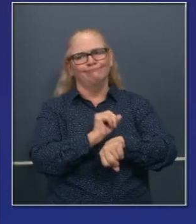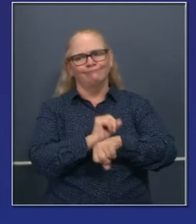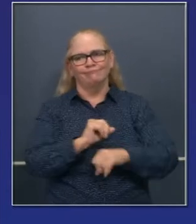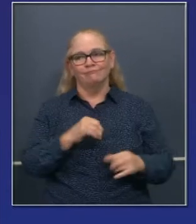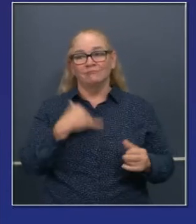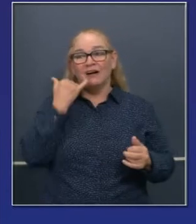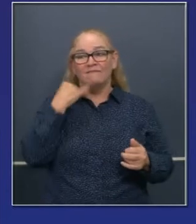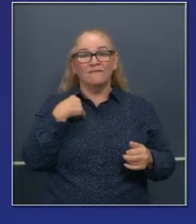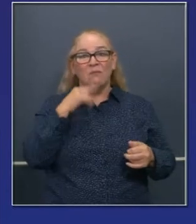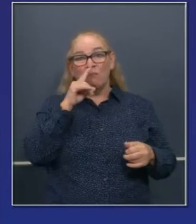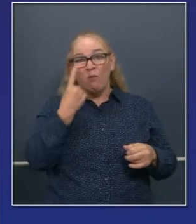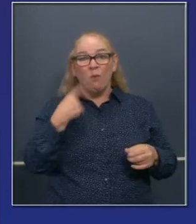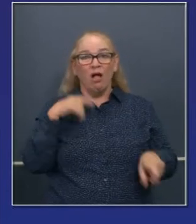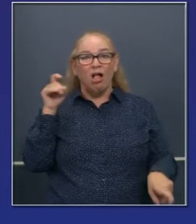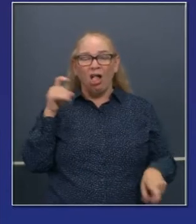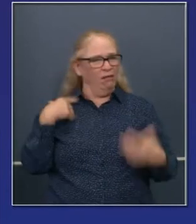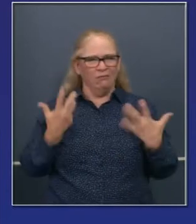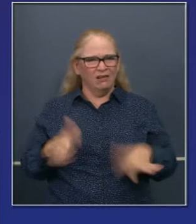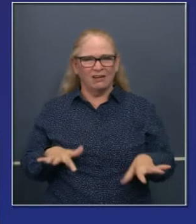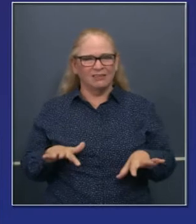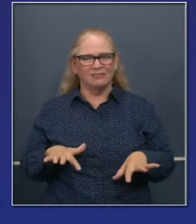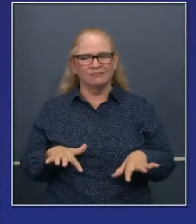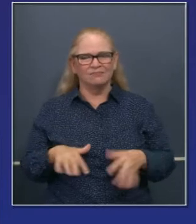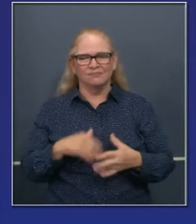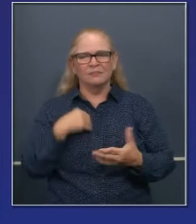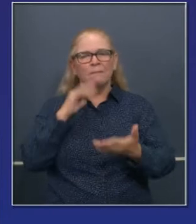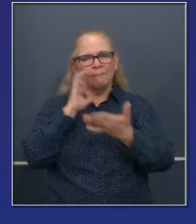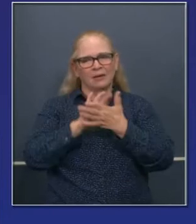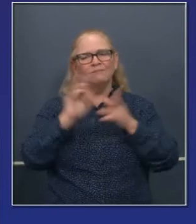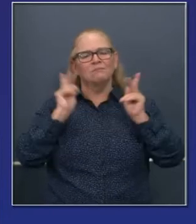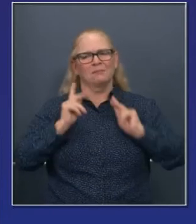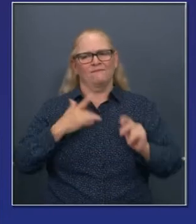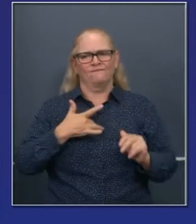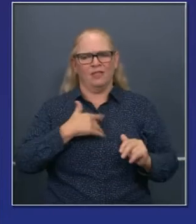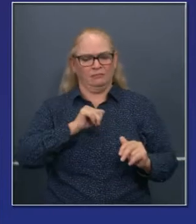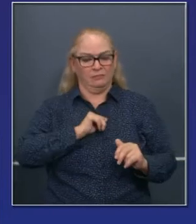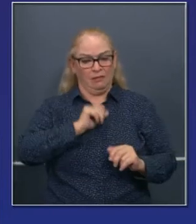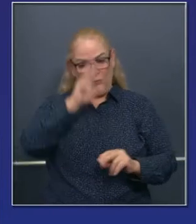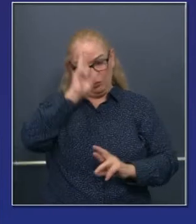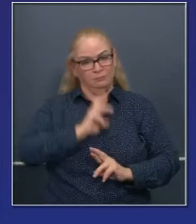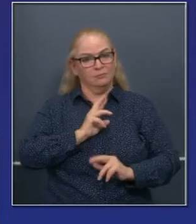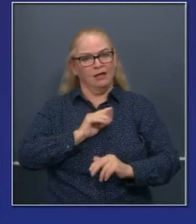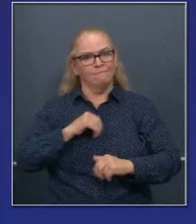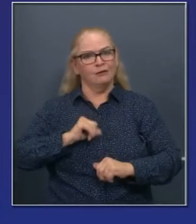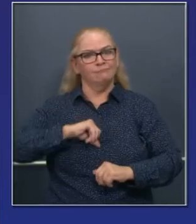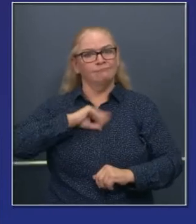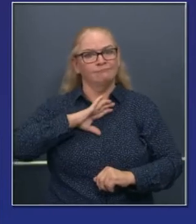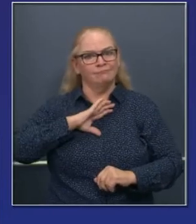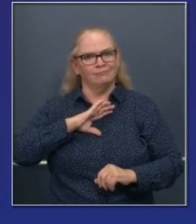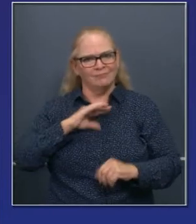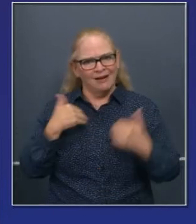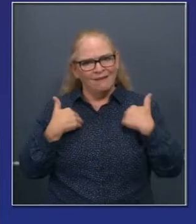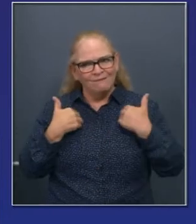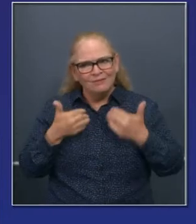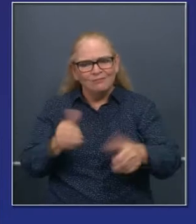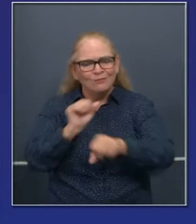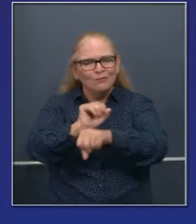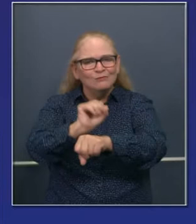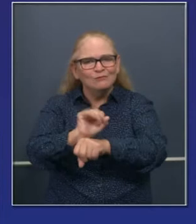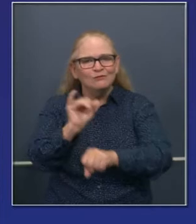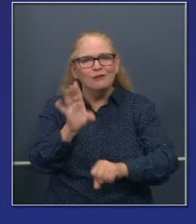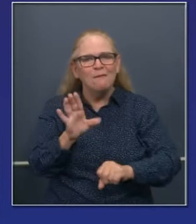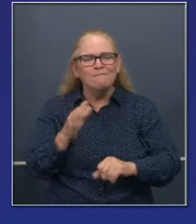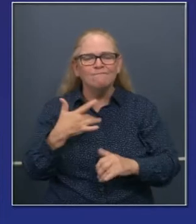vicio y la necesidad. La dignidad está allí en el trabajo y la gente naturalmente, y no crean ustedes en la retórica que